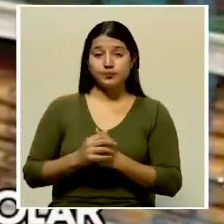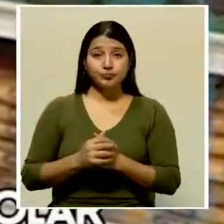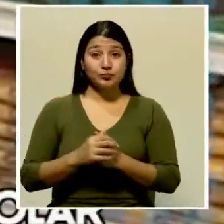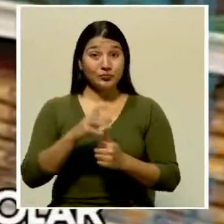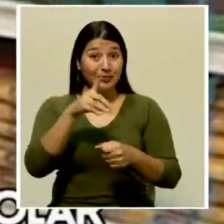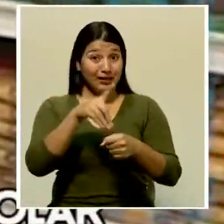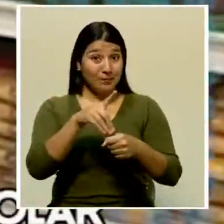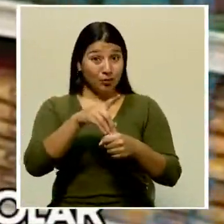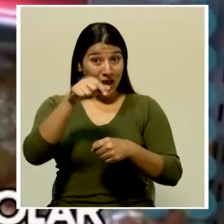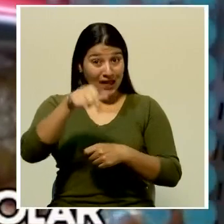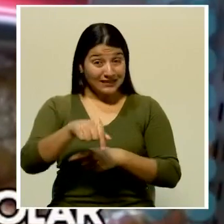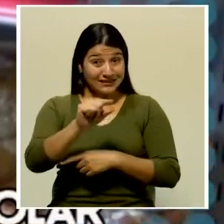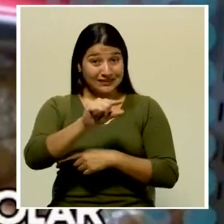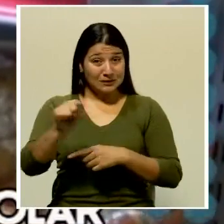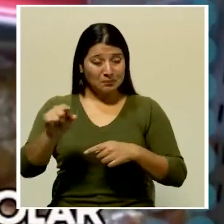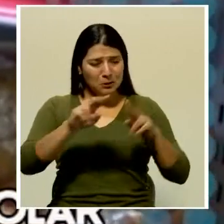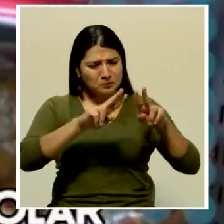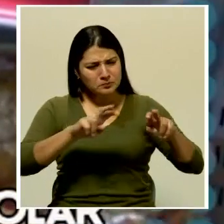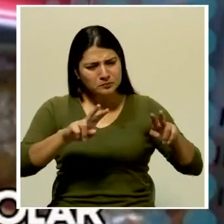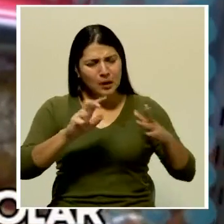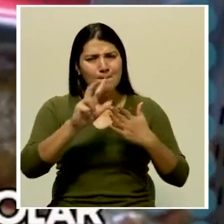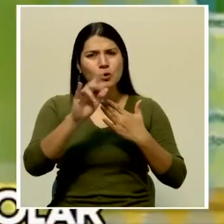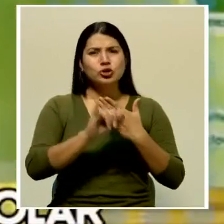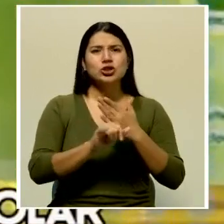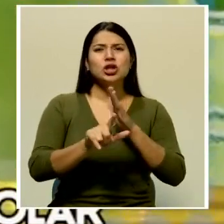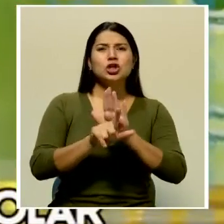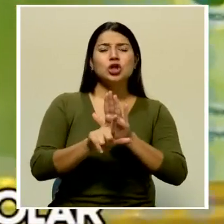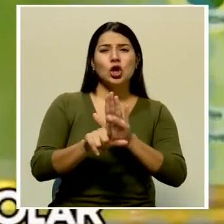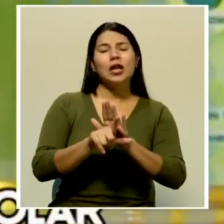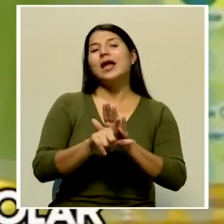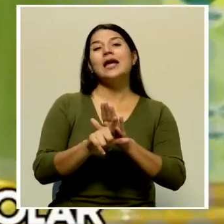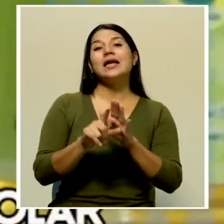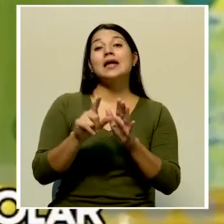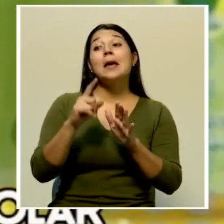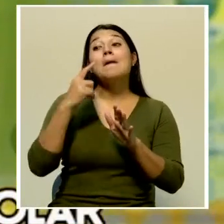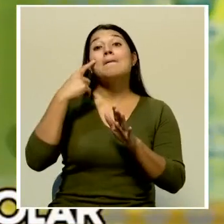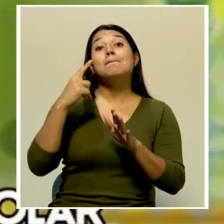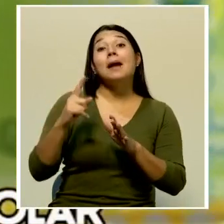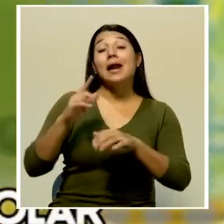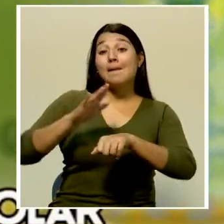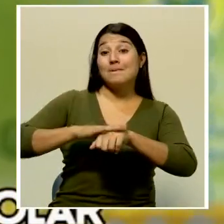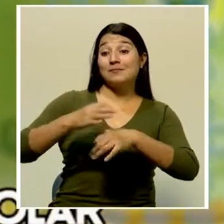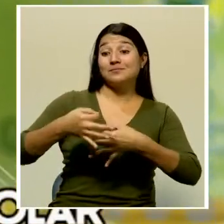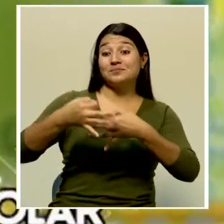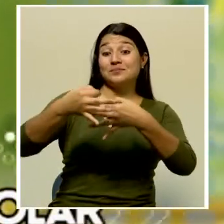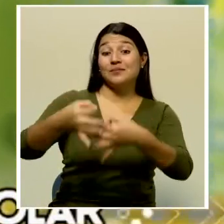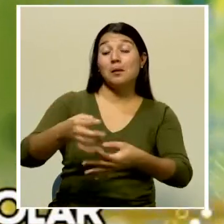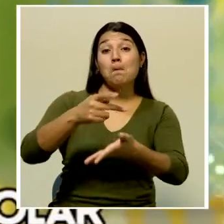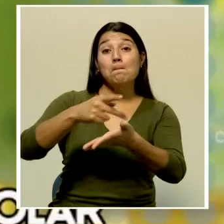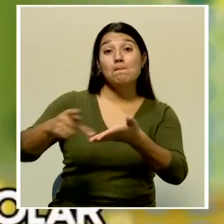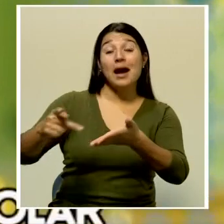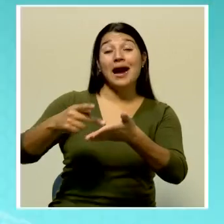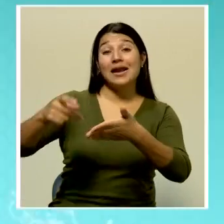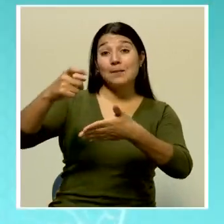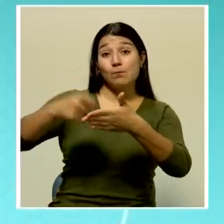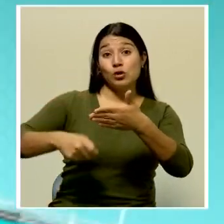esta semana el proyecto de ley que propone exoneral del IVA a la canasta básica hasta el 1 de julio del año 2021.